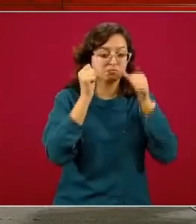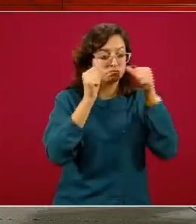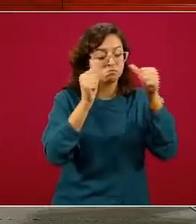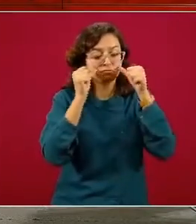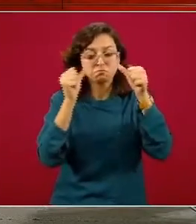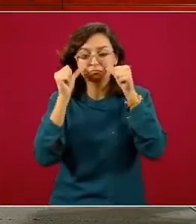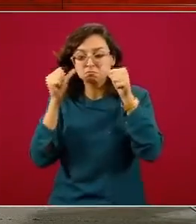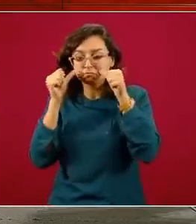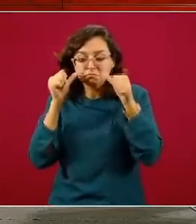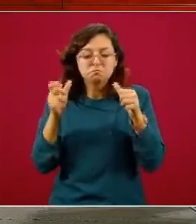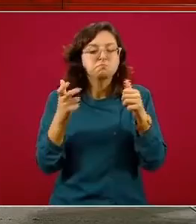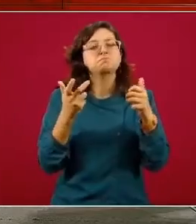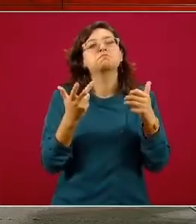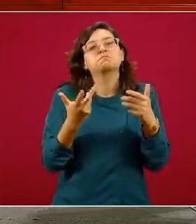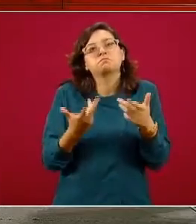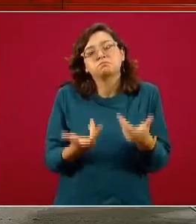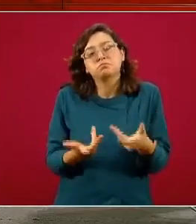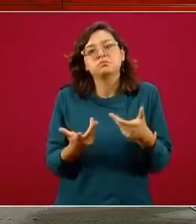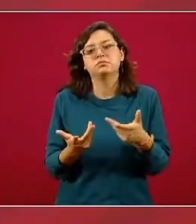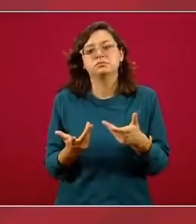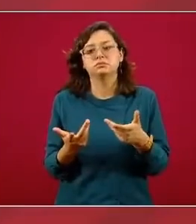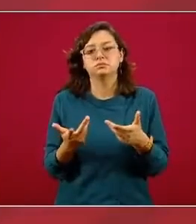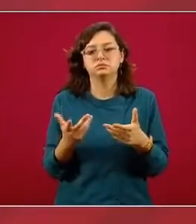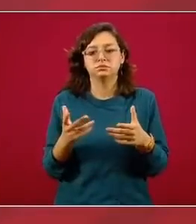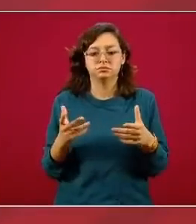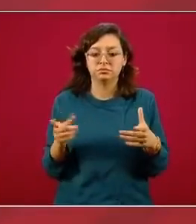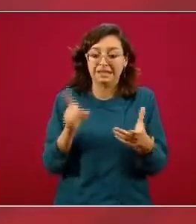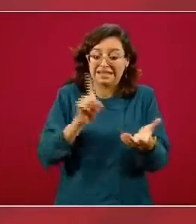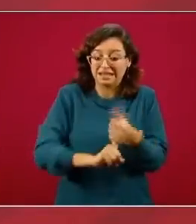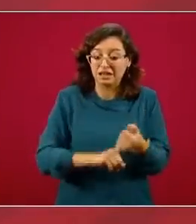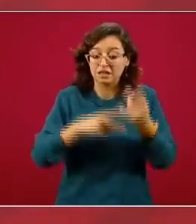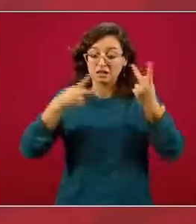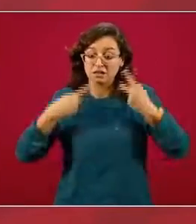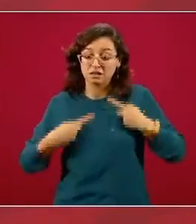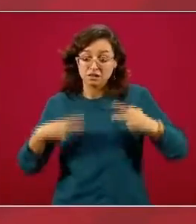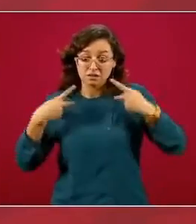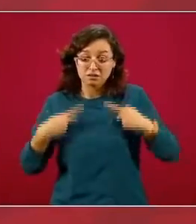permitido mantener un confinamiento de las